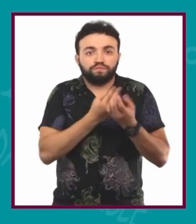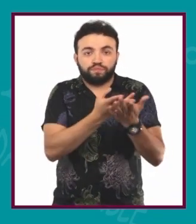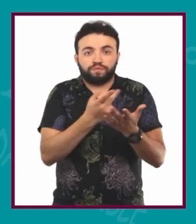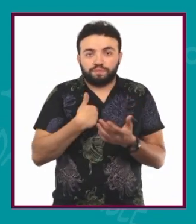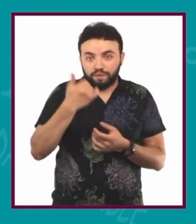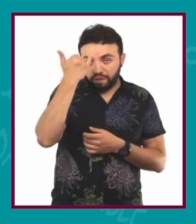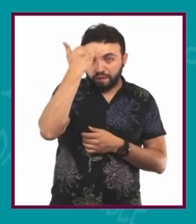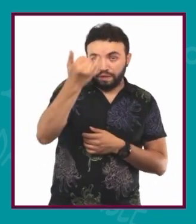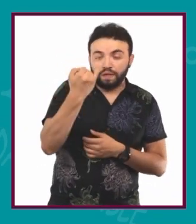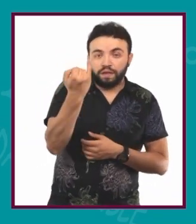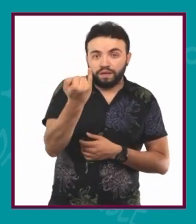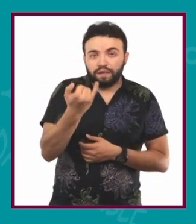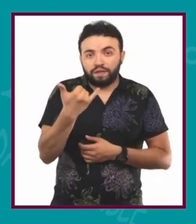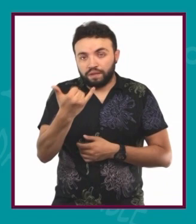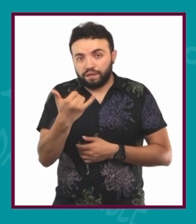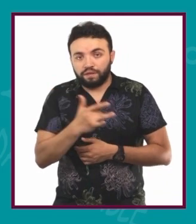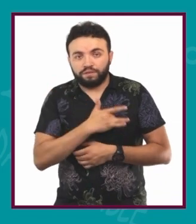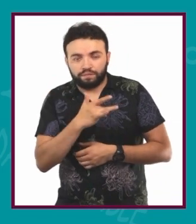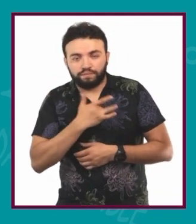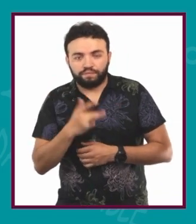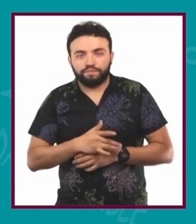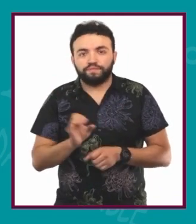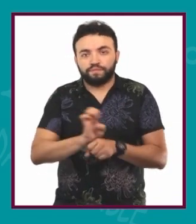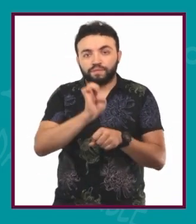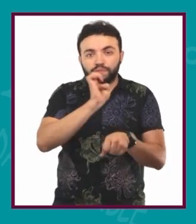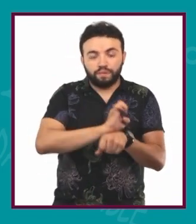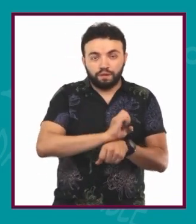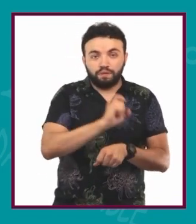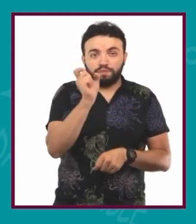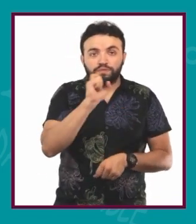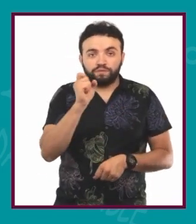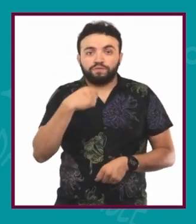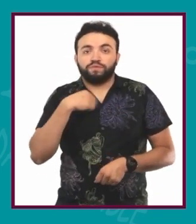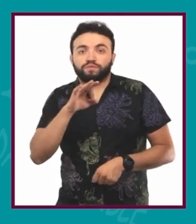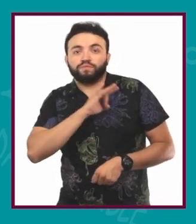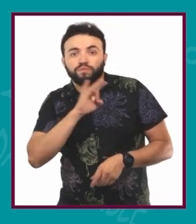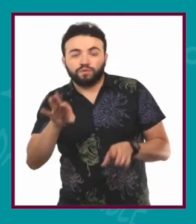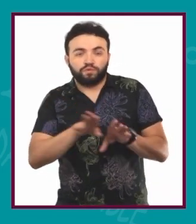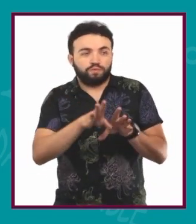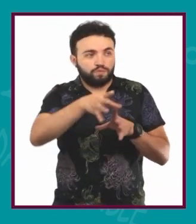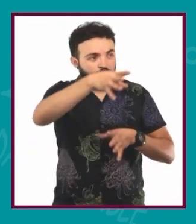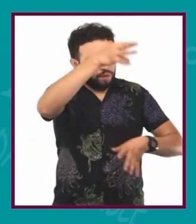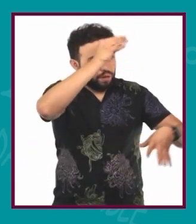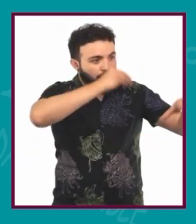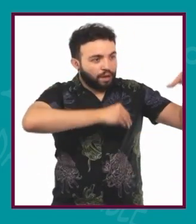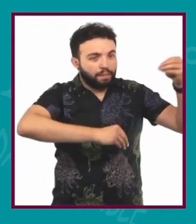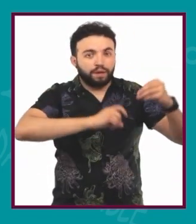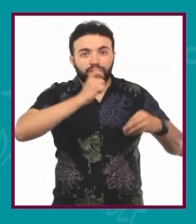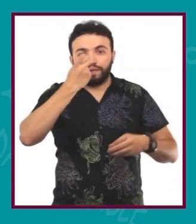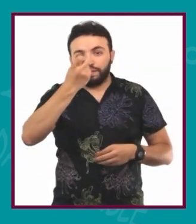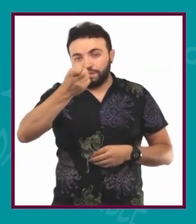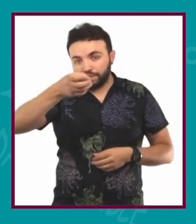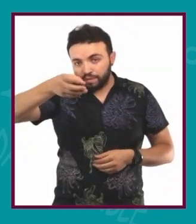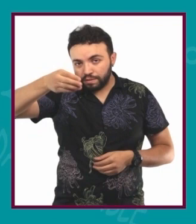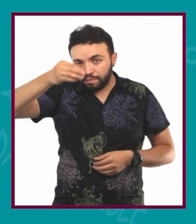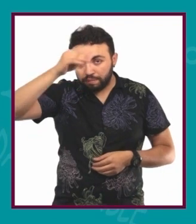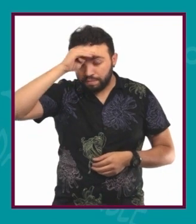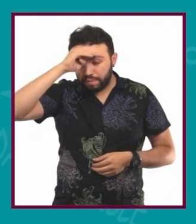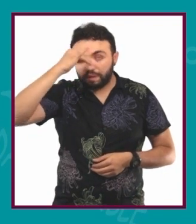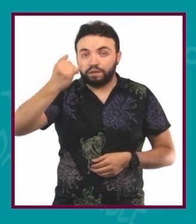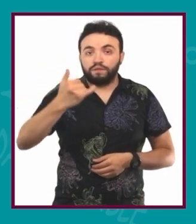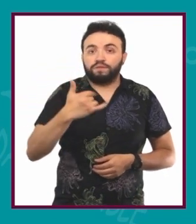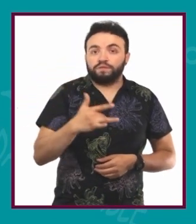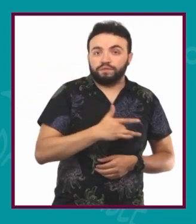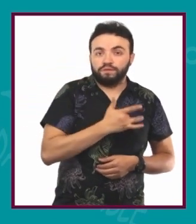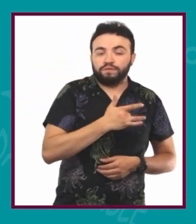y con nuestros sentimientos. Entonces, en la medida en que somos capaces de aprender lo que pensamos y lo que